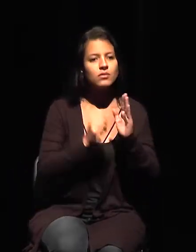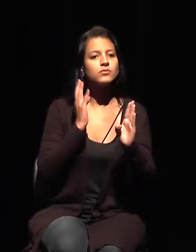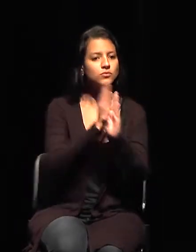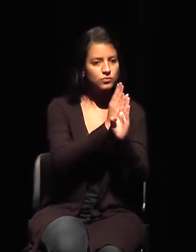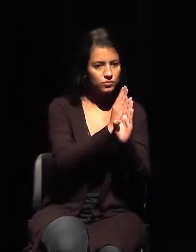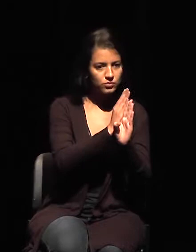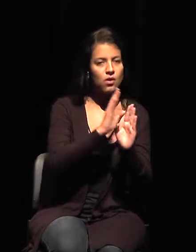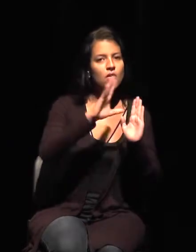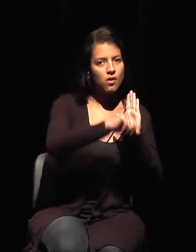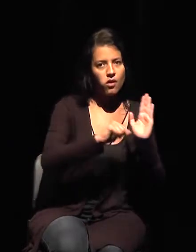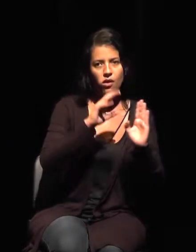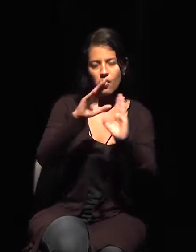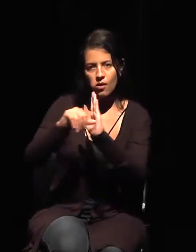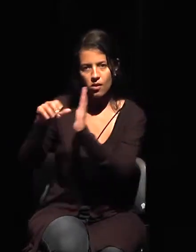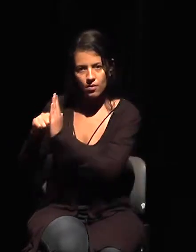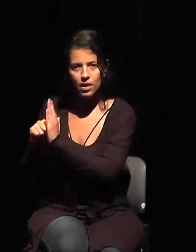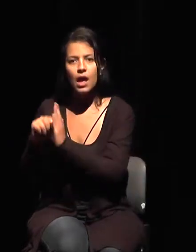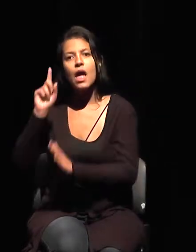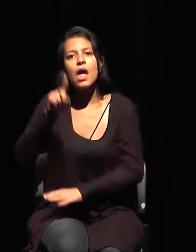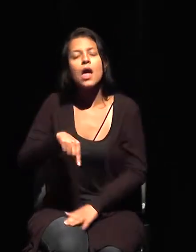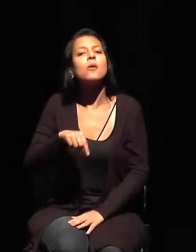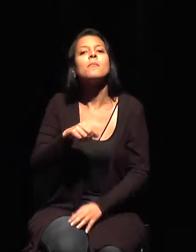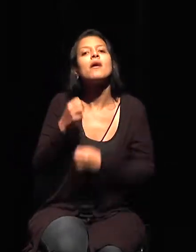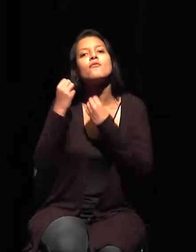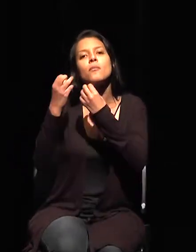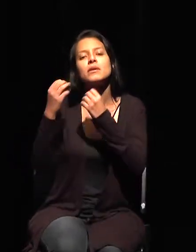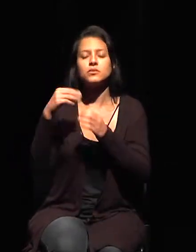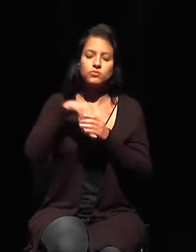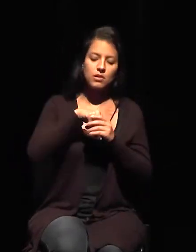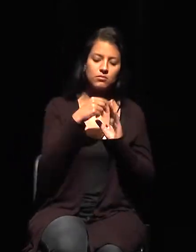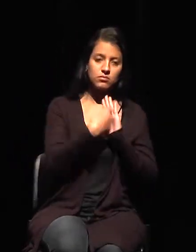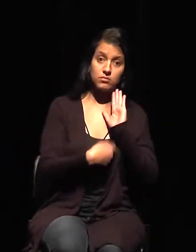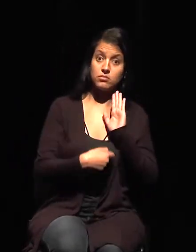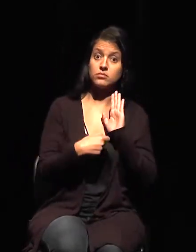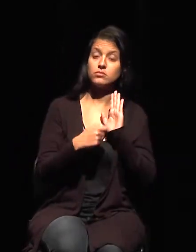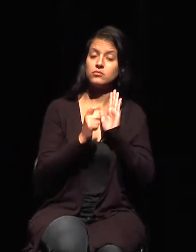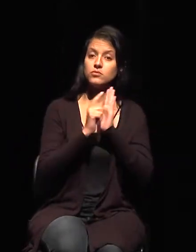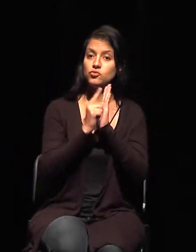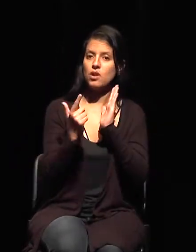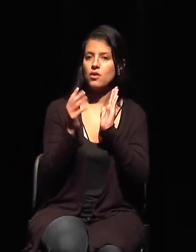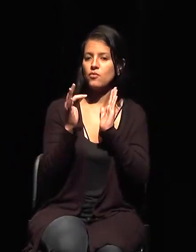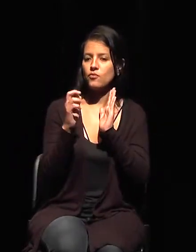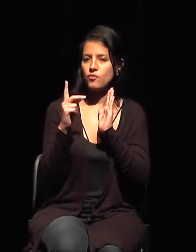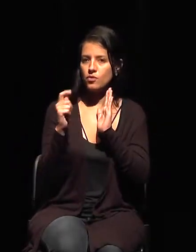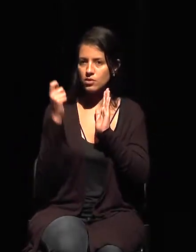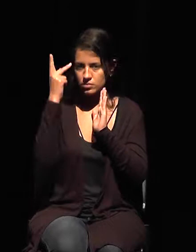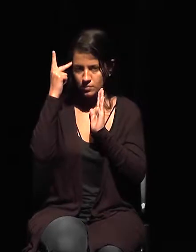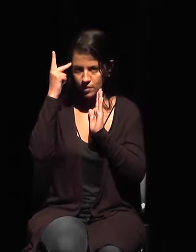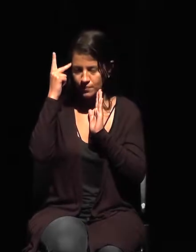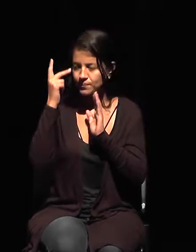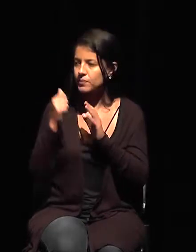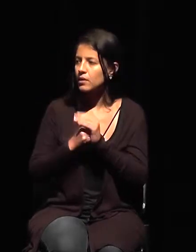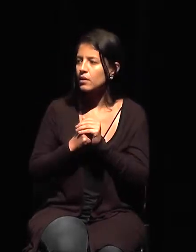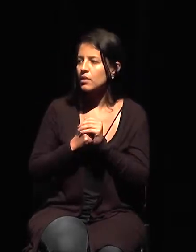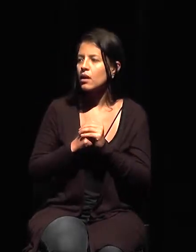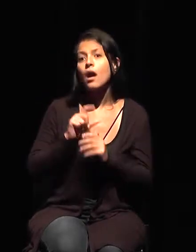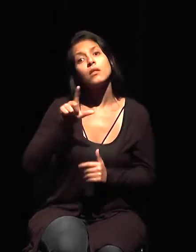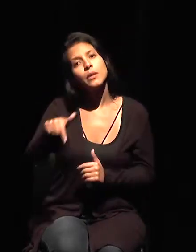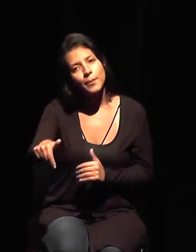habían robado esas obras. A continuación, lo que creo que sería más importante mencionar, que todas las veces,